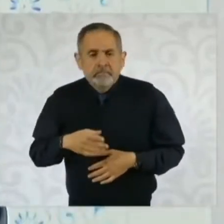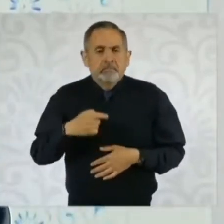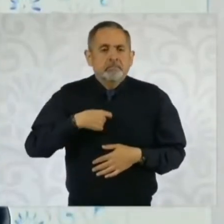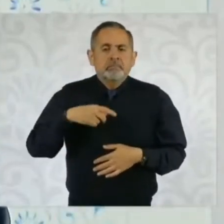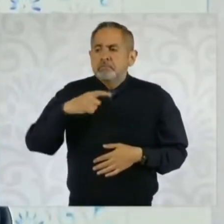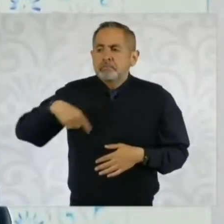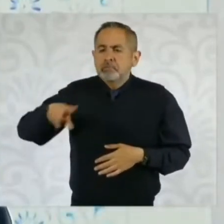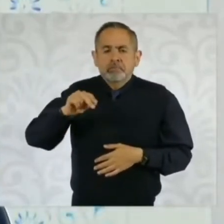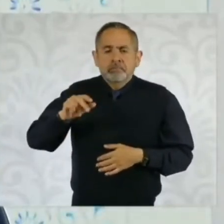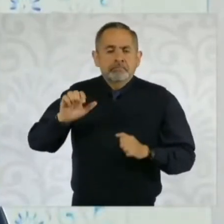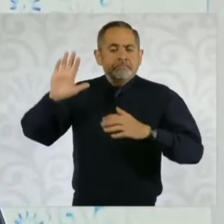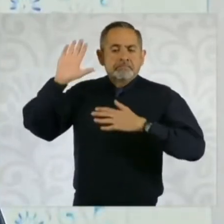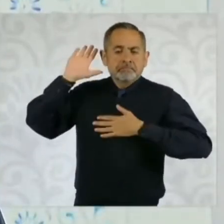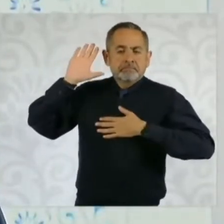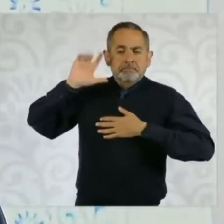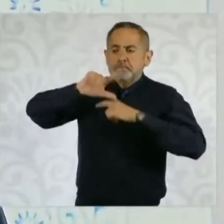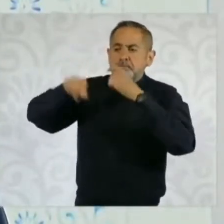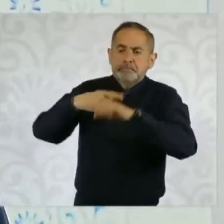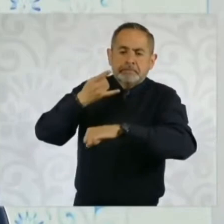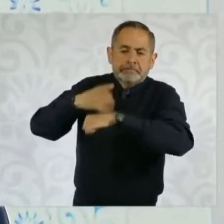hacemos otra cosa.